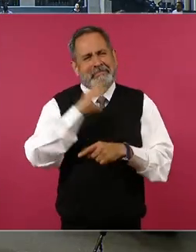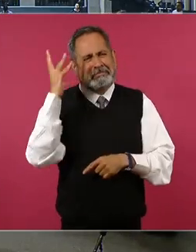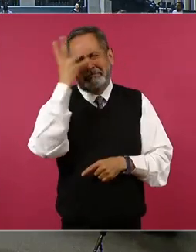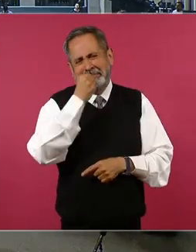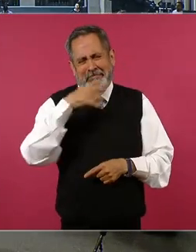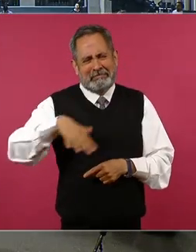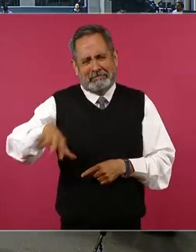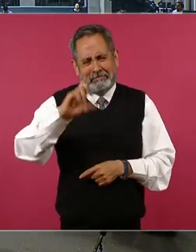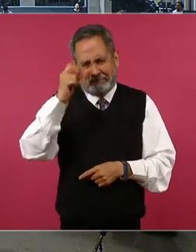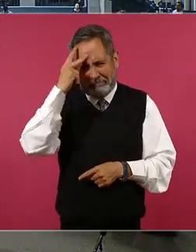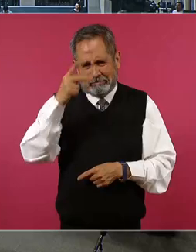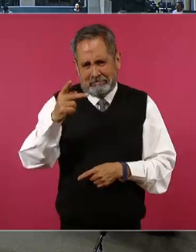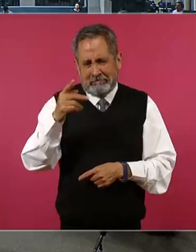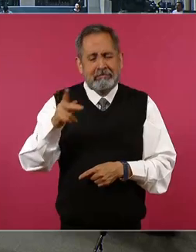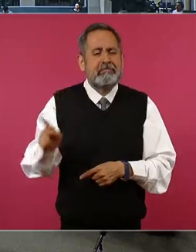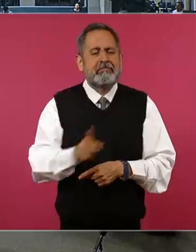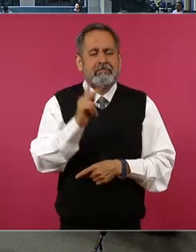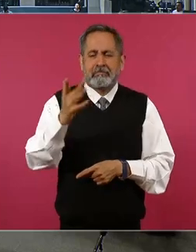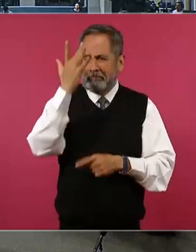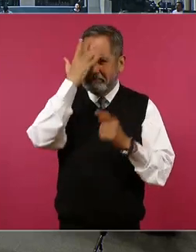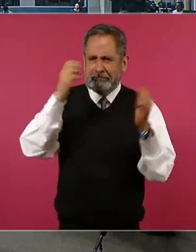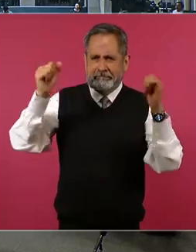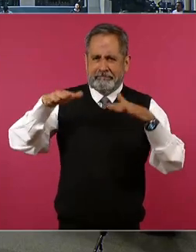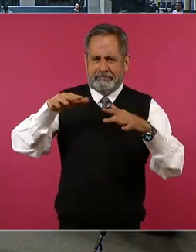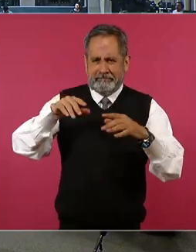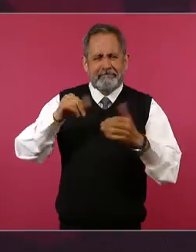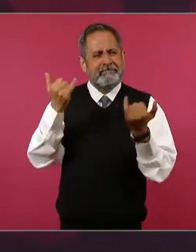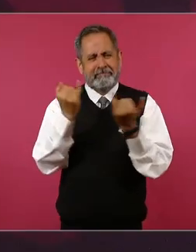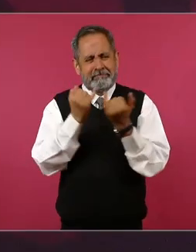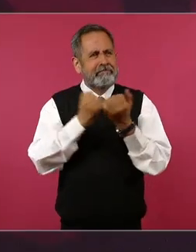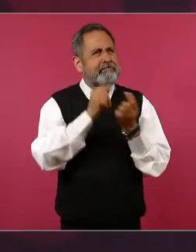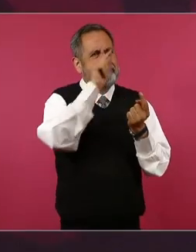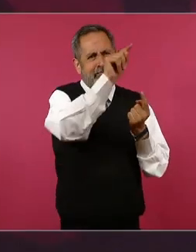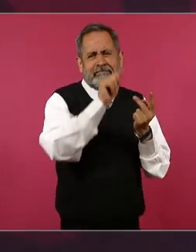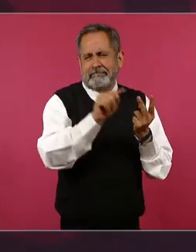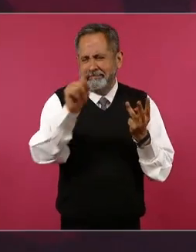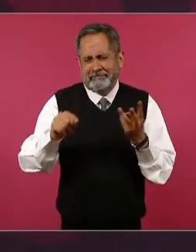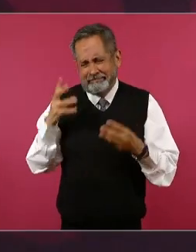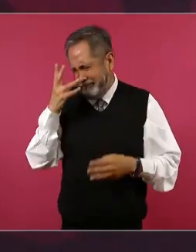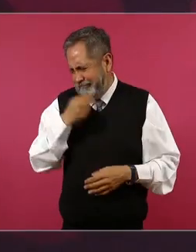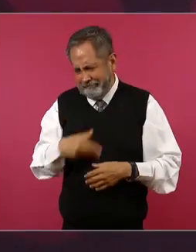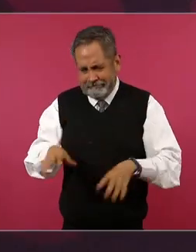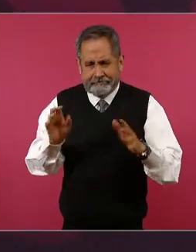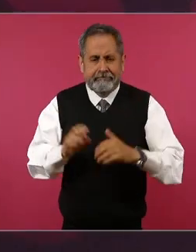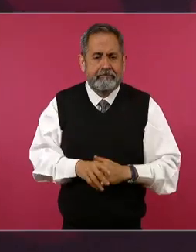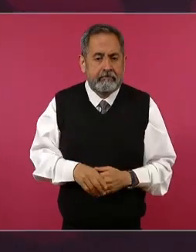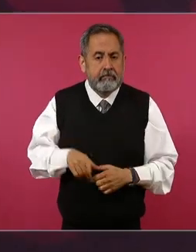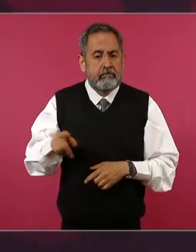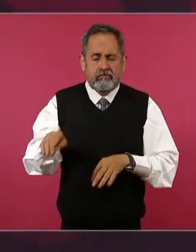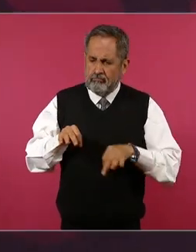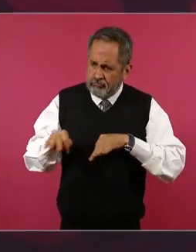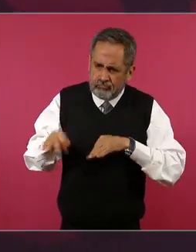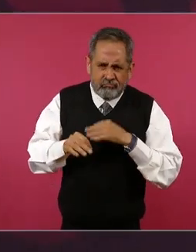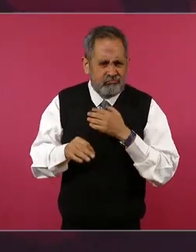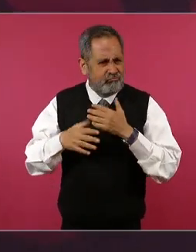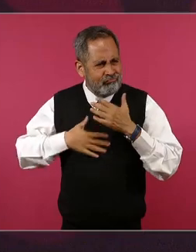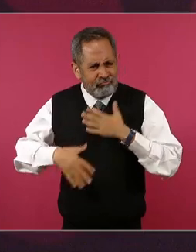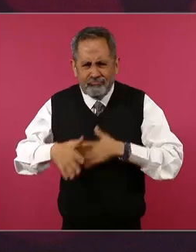pueblo mágico como otros pueblos este trabajadora